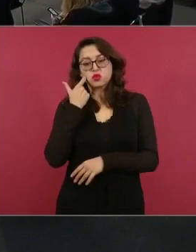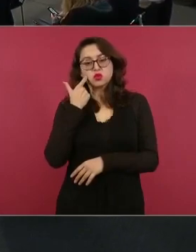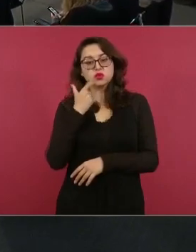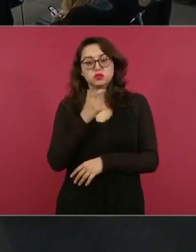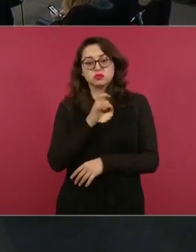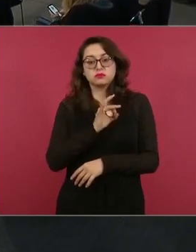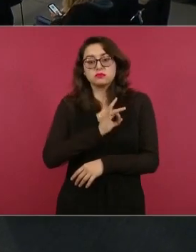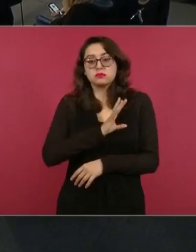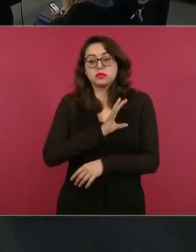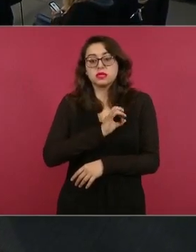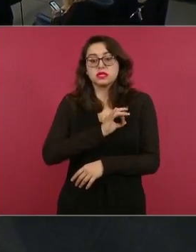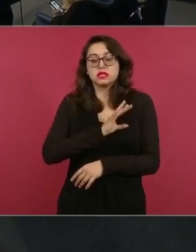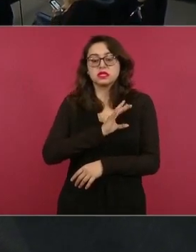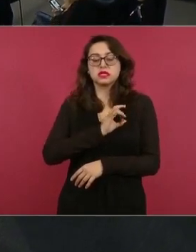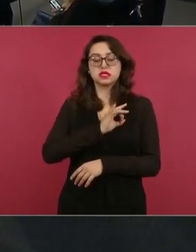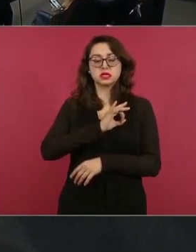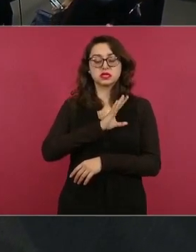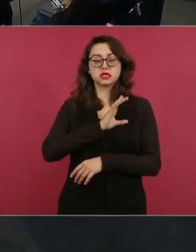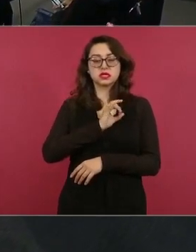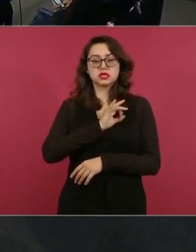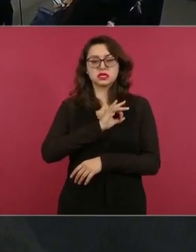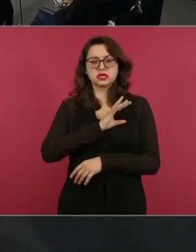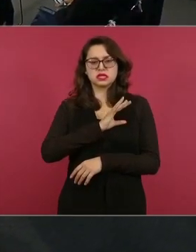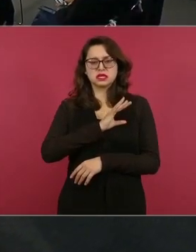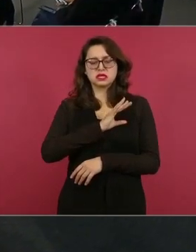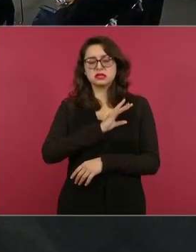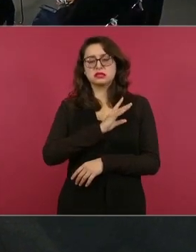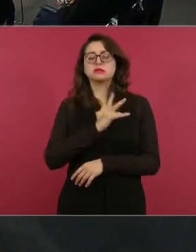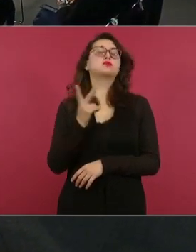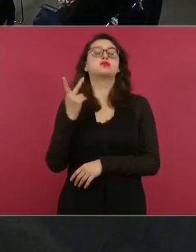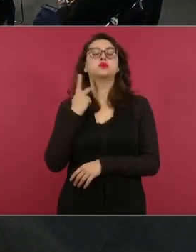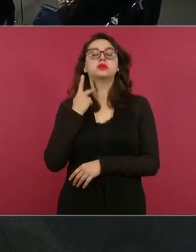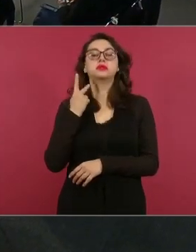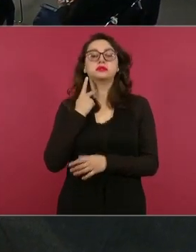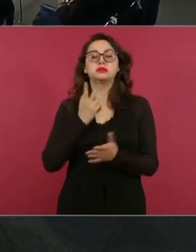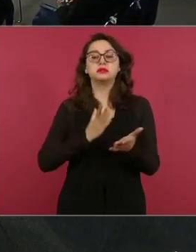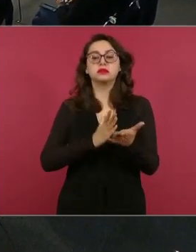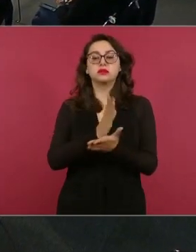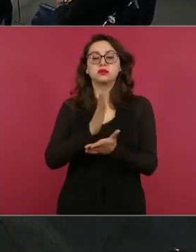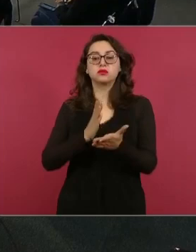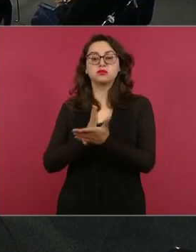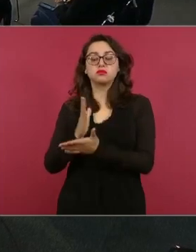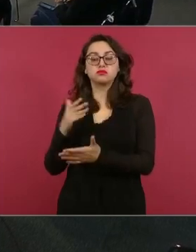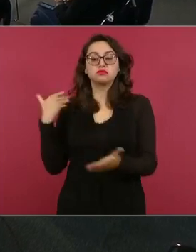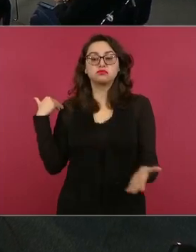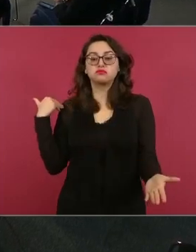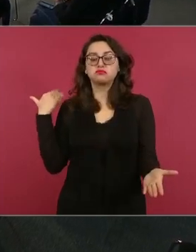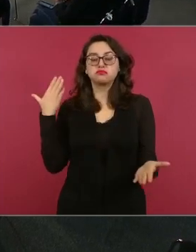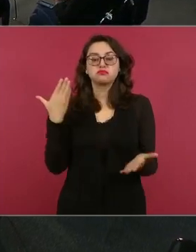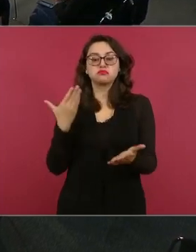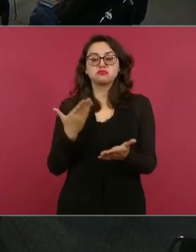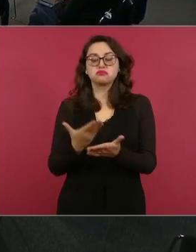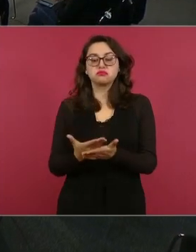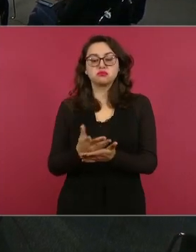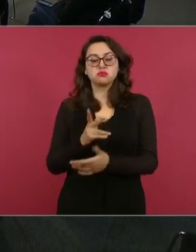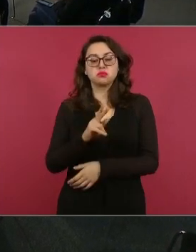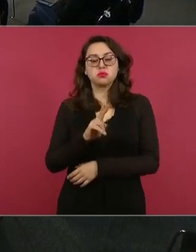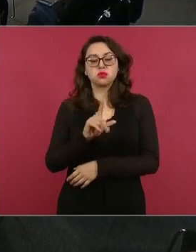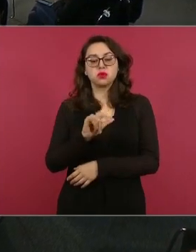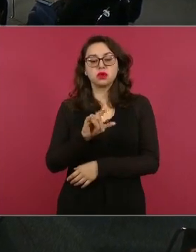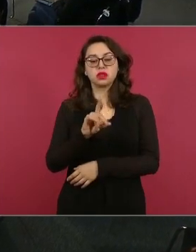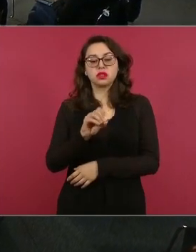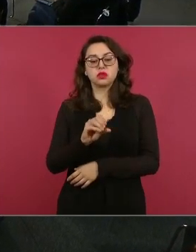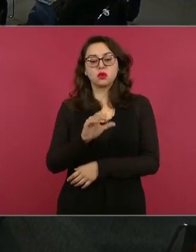por miedo el asunto está politizado y desconozco por qué hasta el día de hoy el señor Pulido Cueto